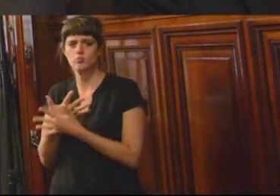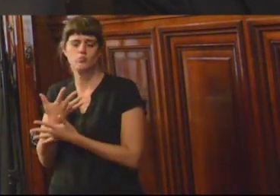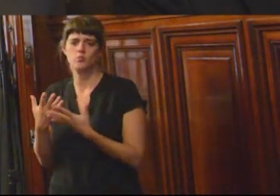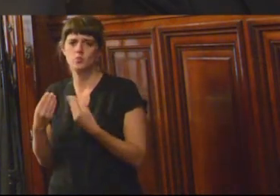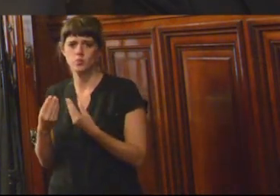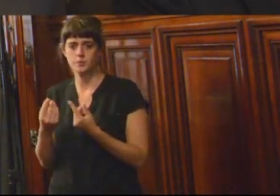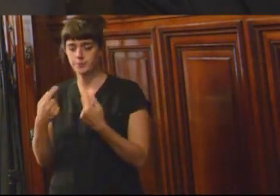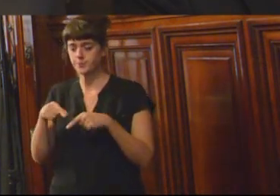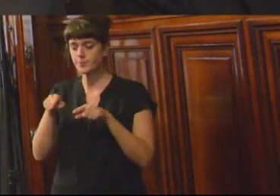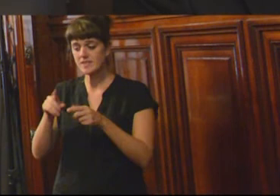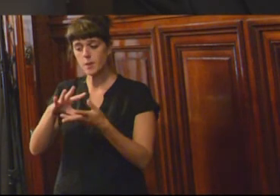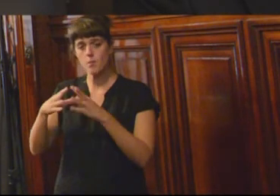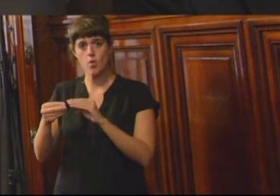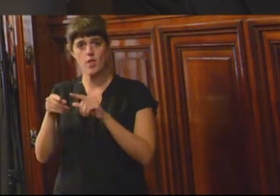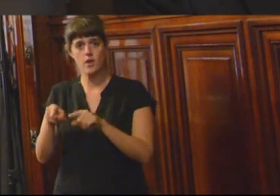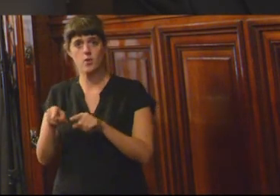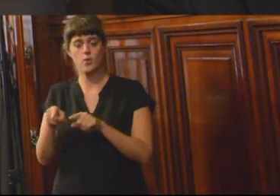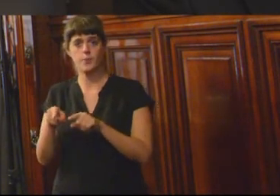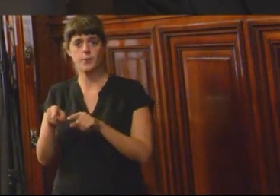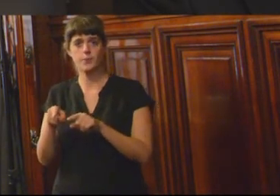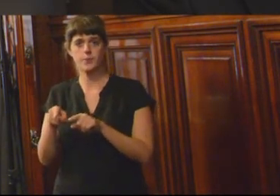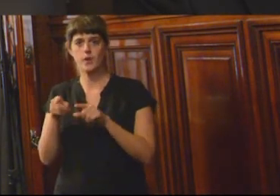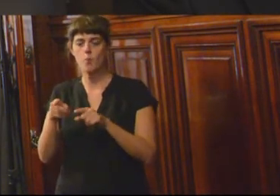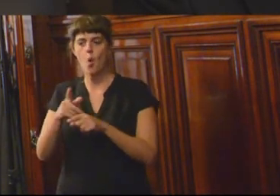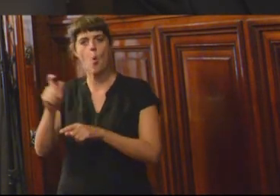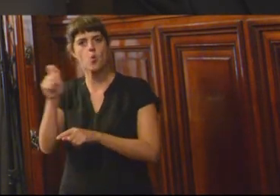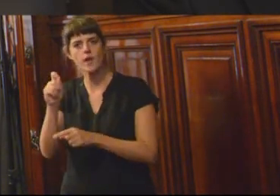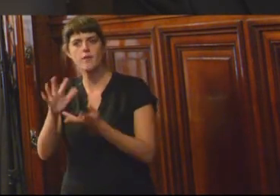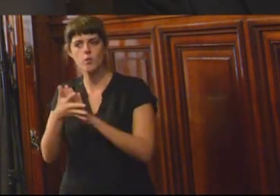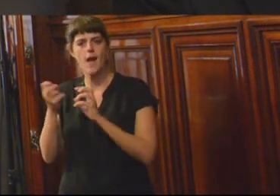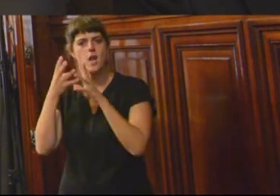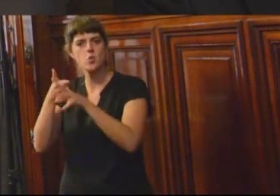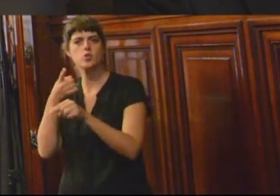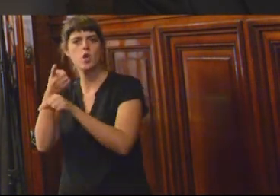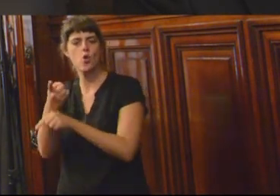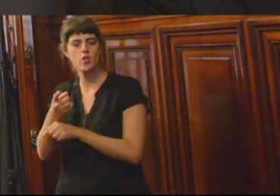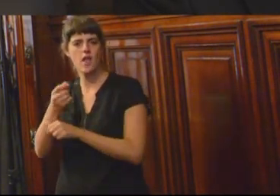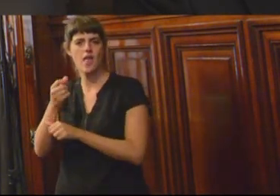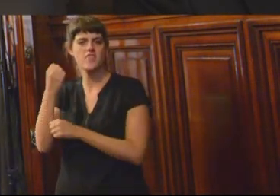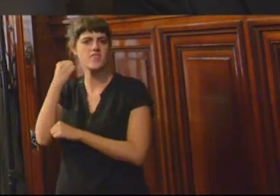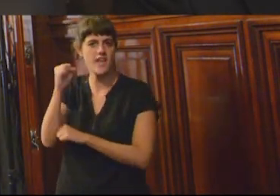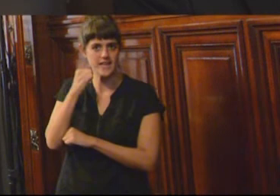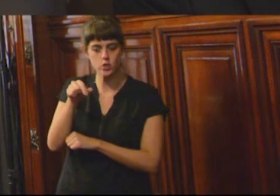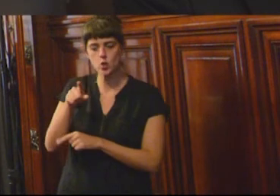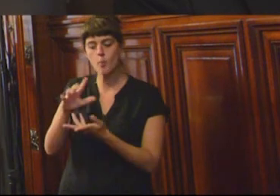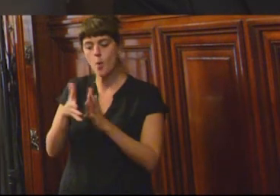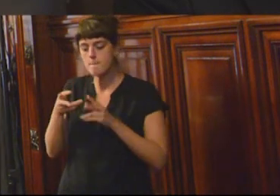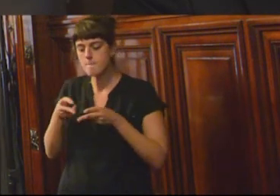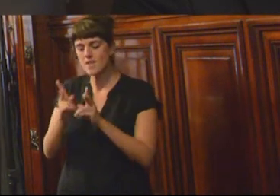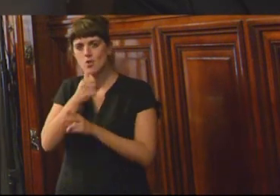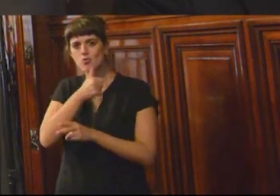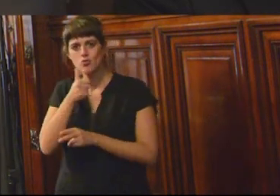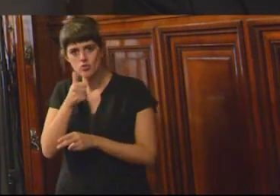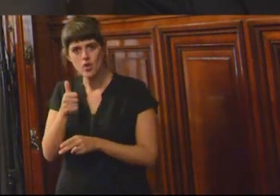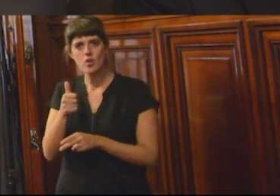modelo recesorriador creo que es un modelo vigente como lucha contra el delito, también como método de solución, estos modelos son